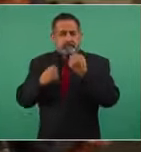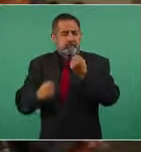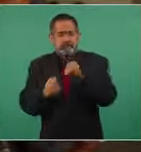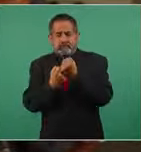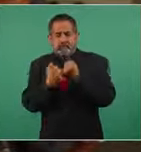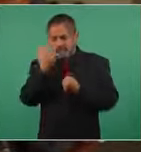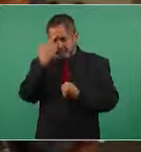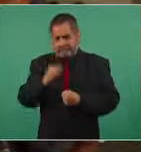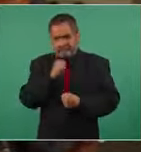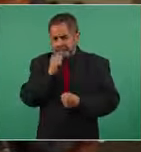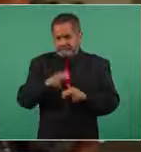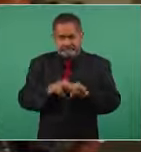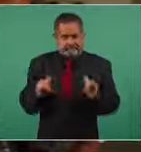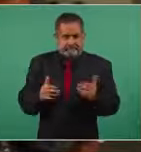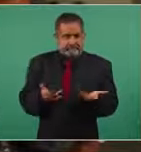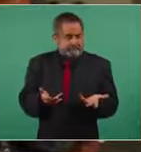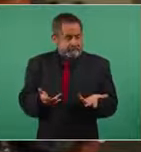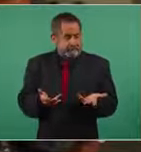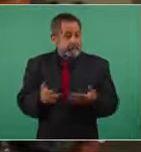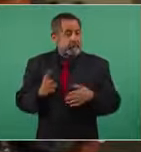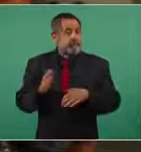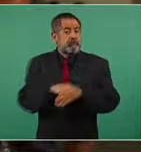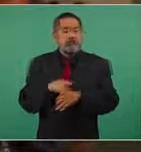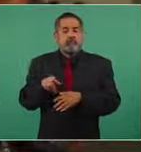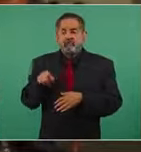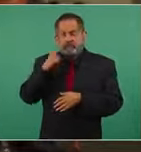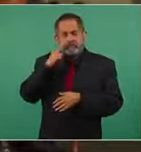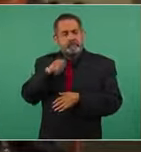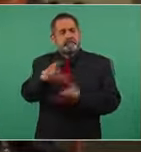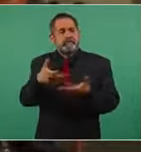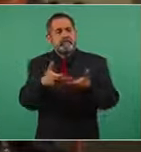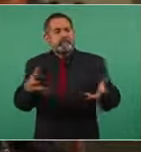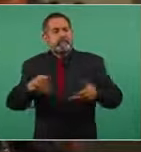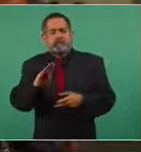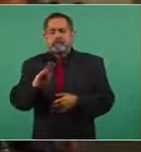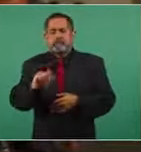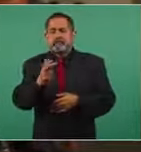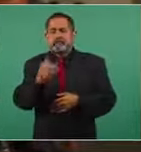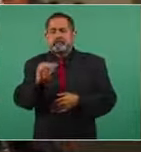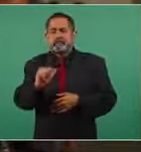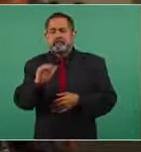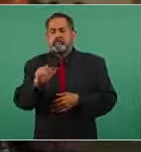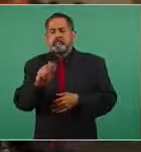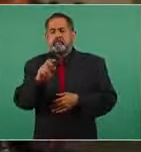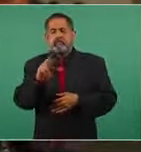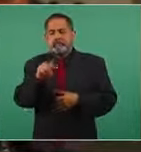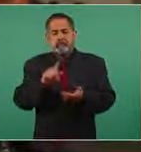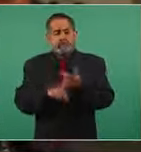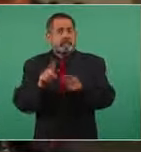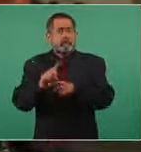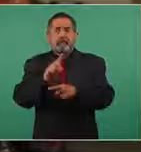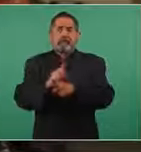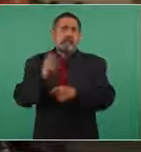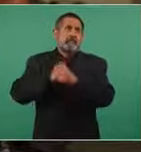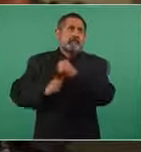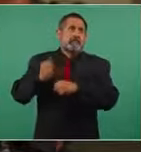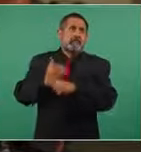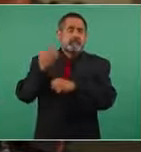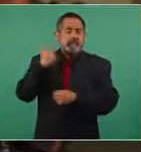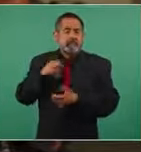¿por qué? porque la situación de los terrenos de Bahía de Banderas son desde el 2016